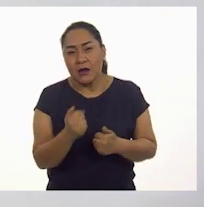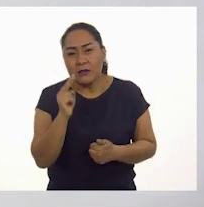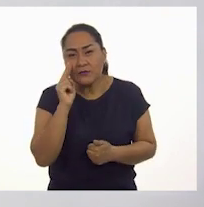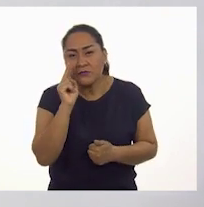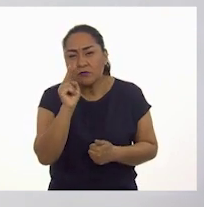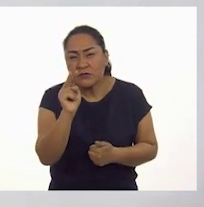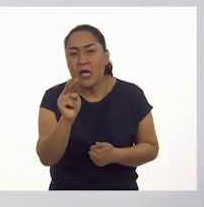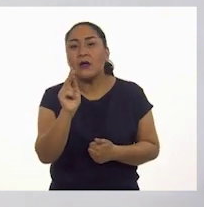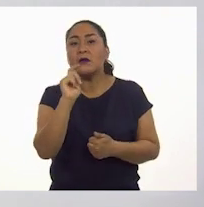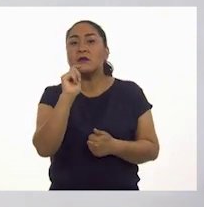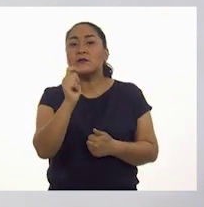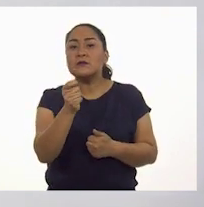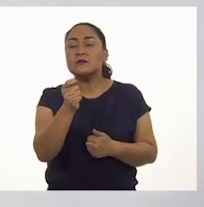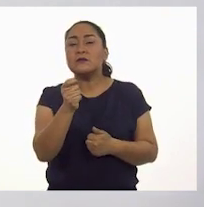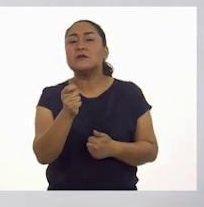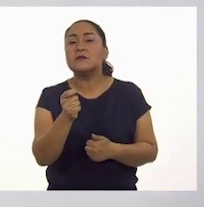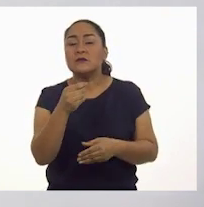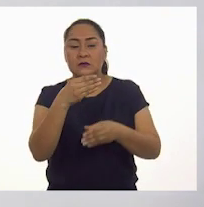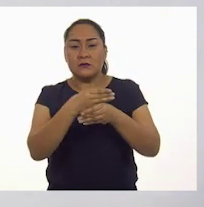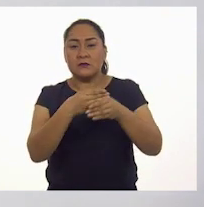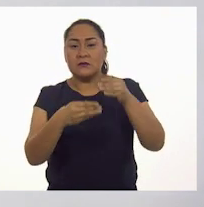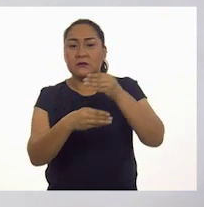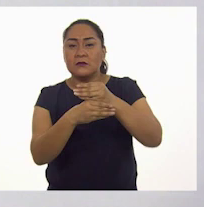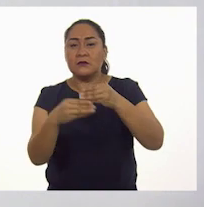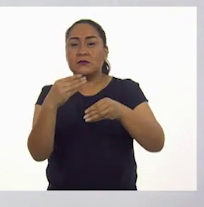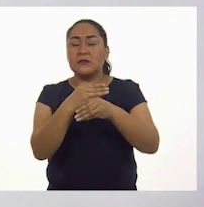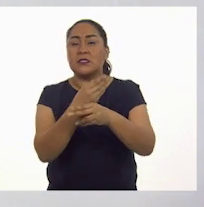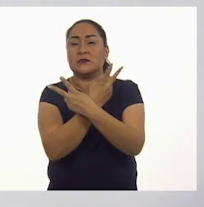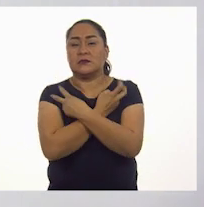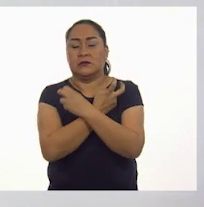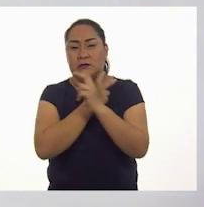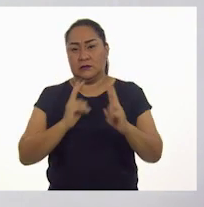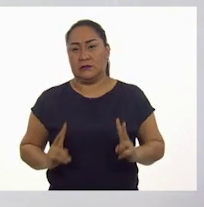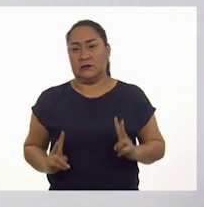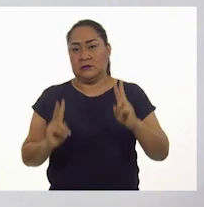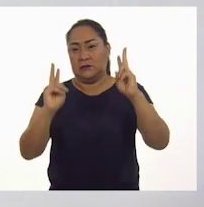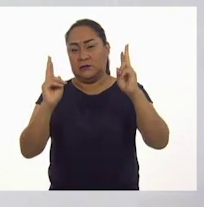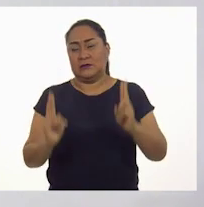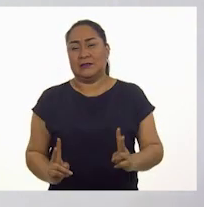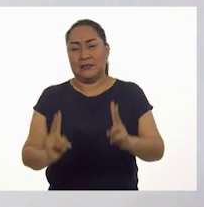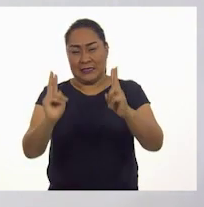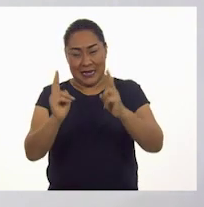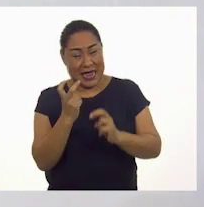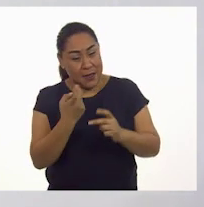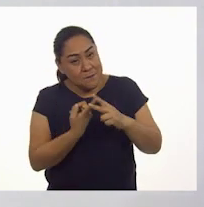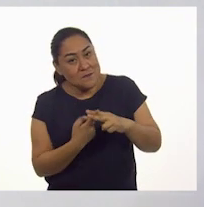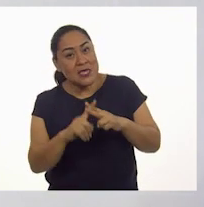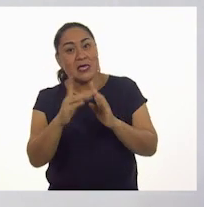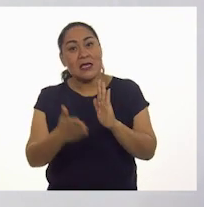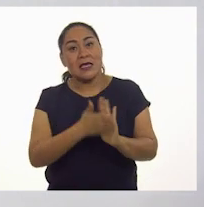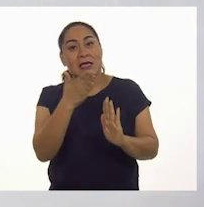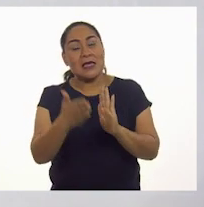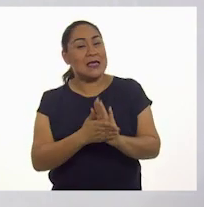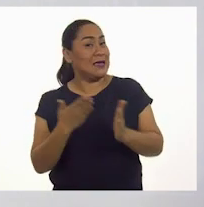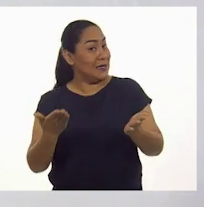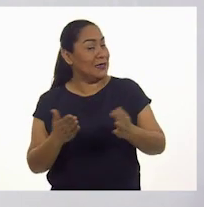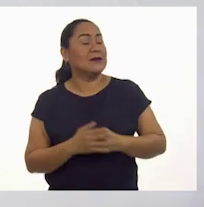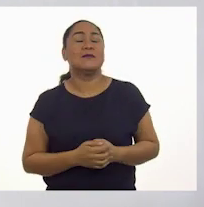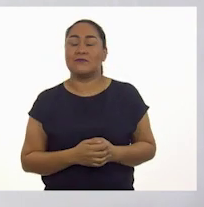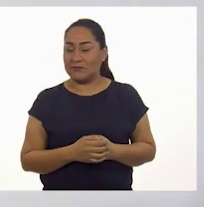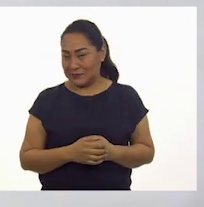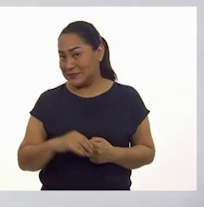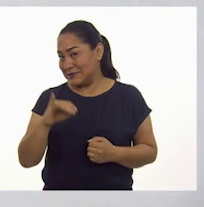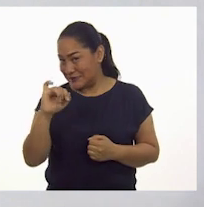aquí son los cimientos de la casa. La primera parte, ¿cierto, maestra? Así es. Como ven,